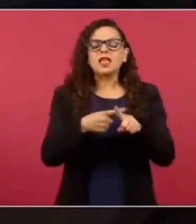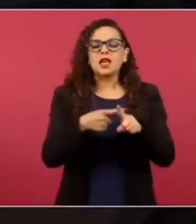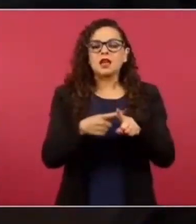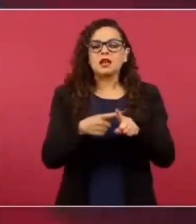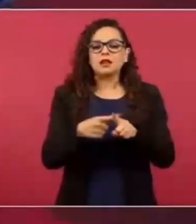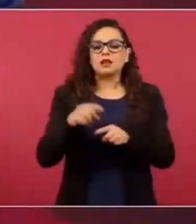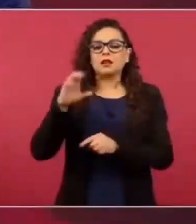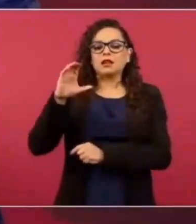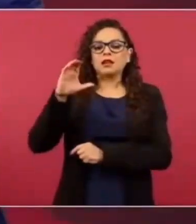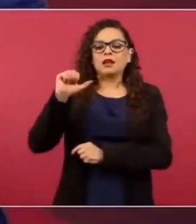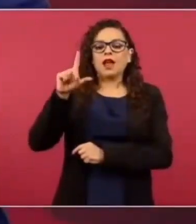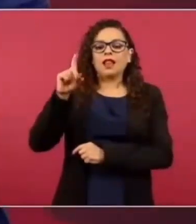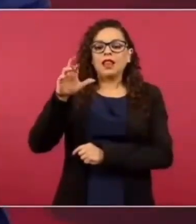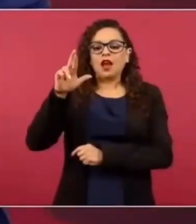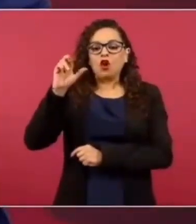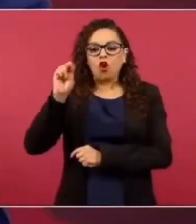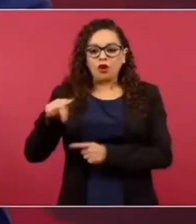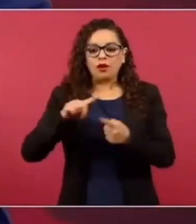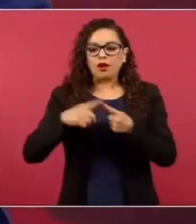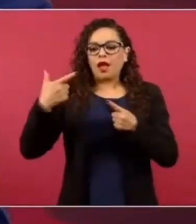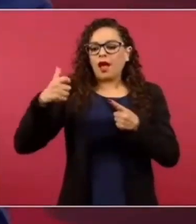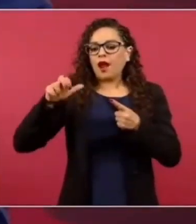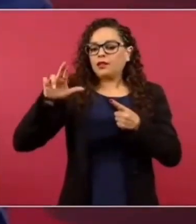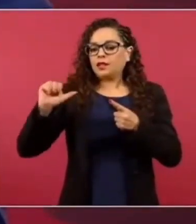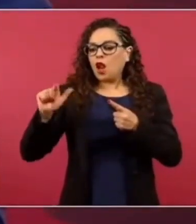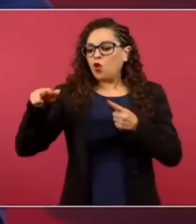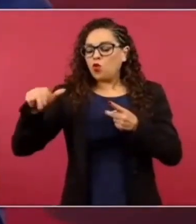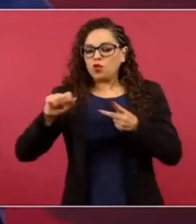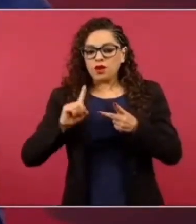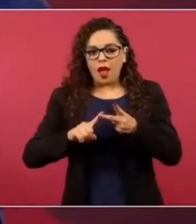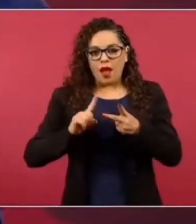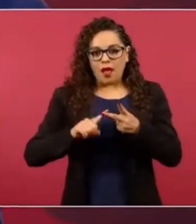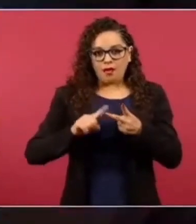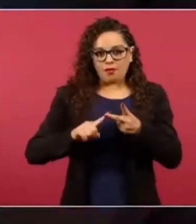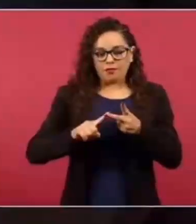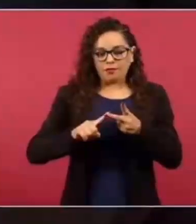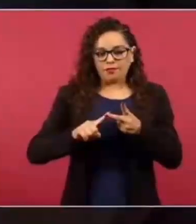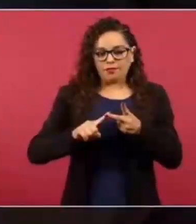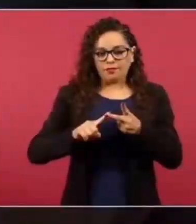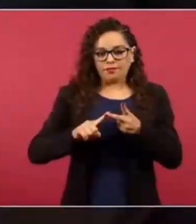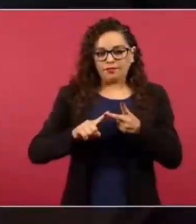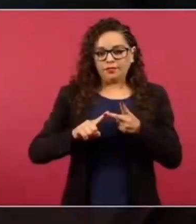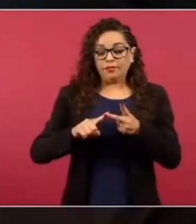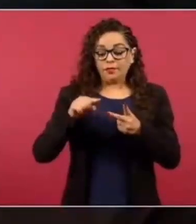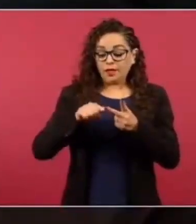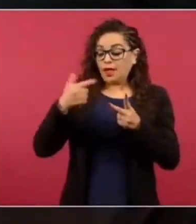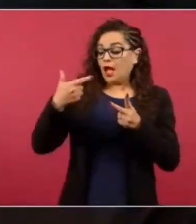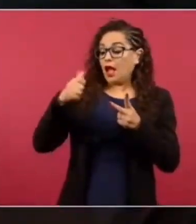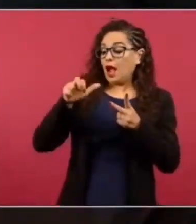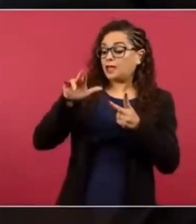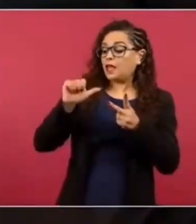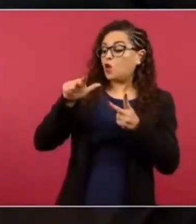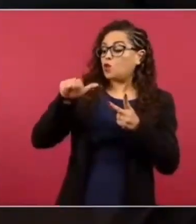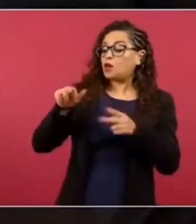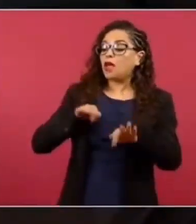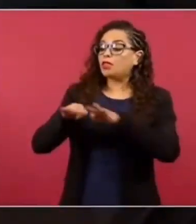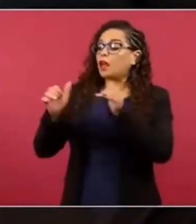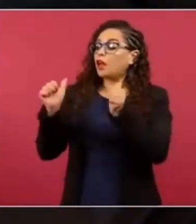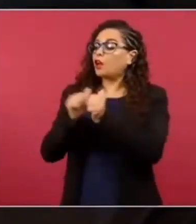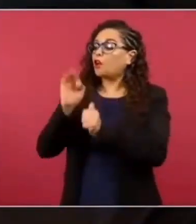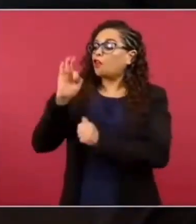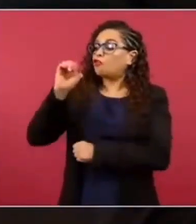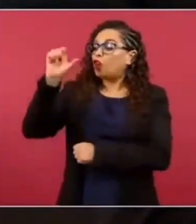decir, Genaro García Luna tuvo los elementos mientras estaba con Vicente Fox para poder investigar incluso a Calderón y poder tener